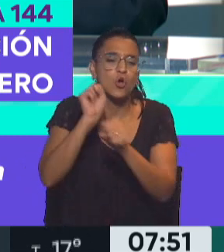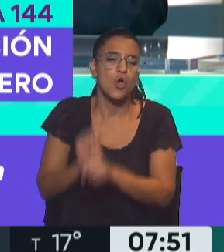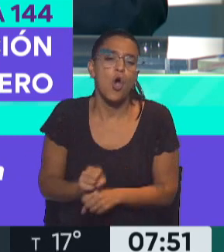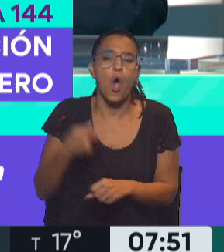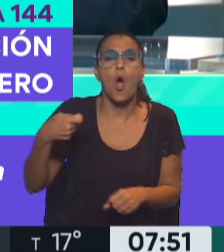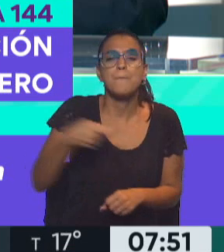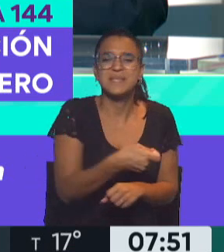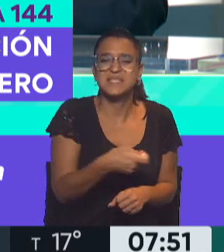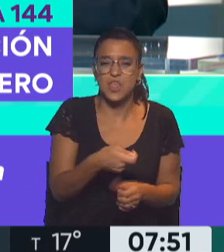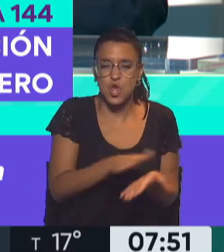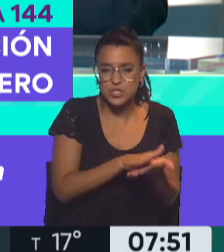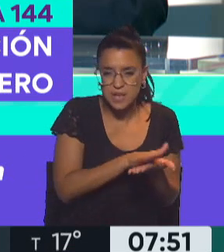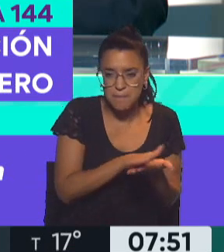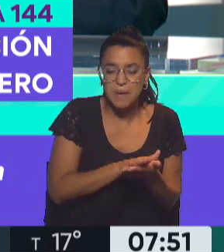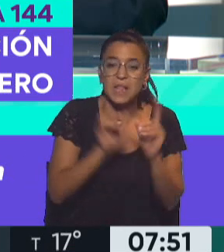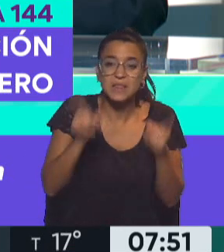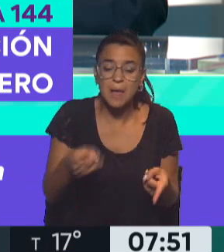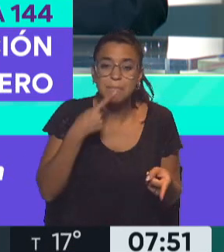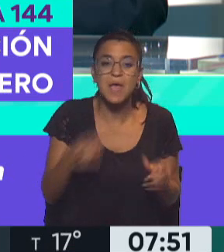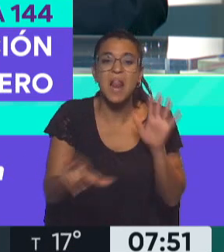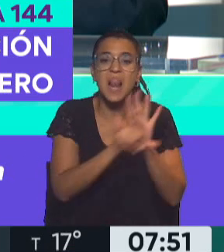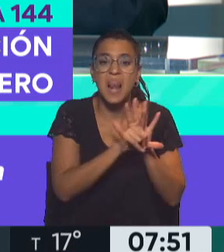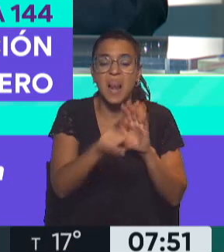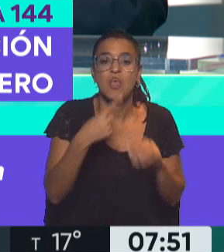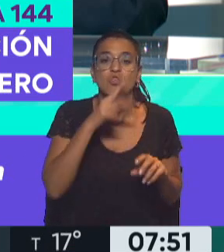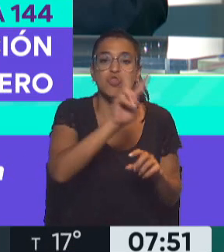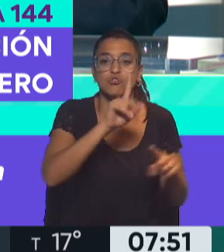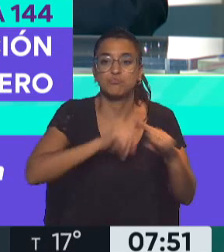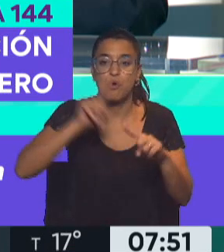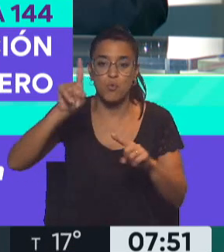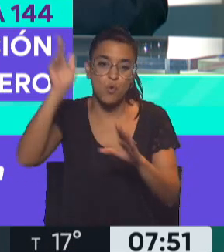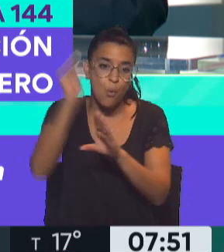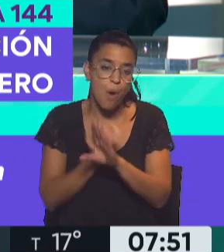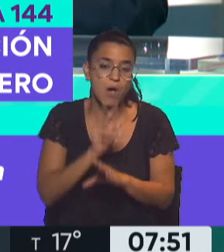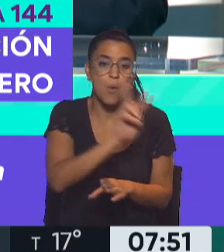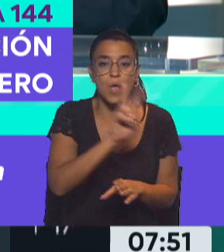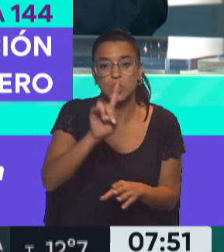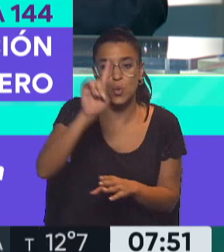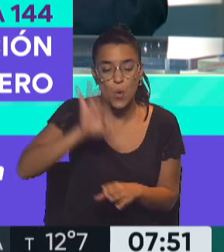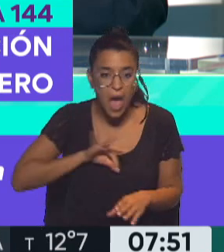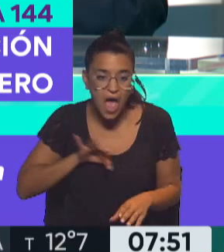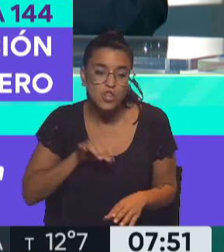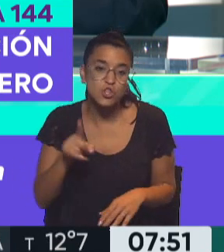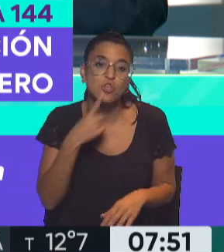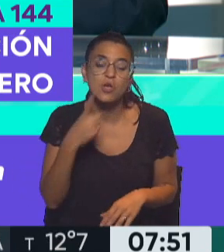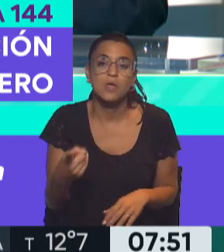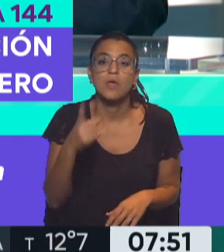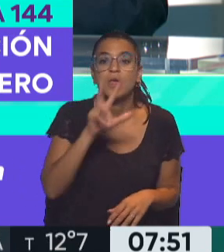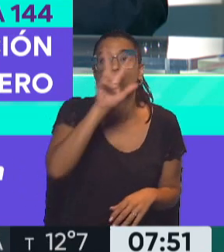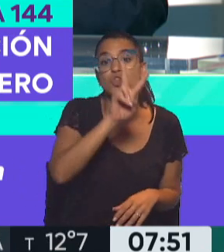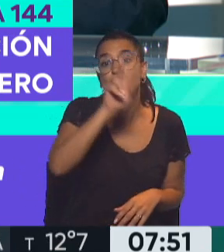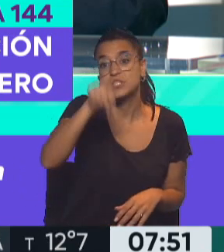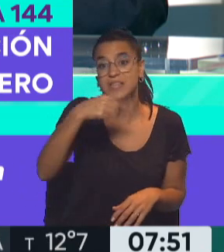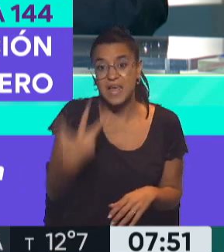simple, sino que le aplicaron la ley del 2x1, que se lo rebajaron a 21 años y con las dos terceras partes